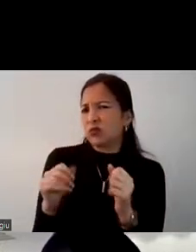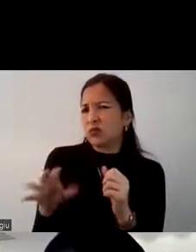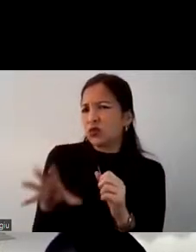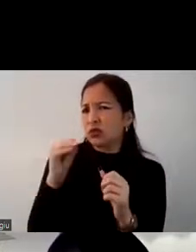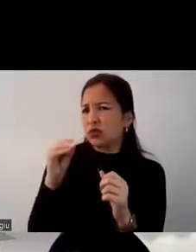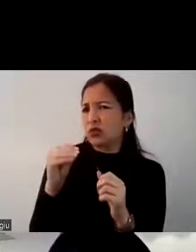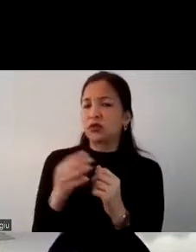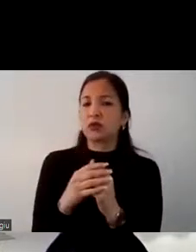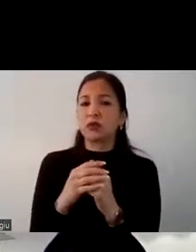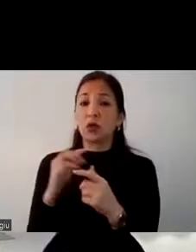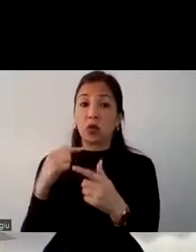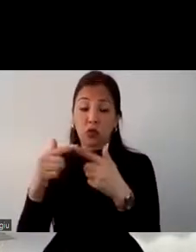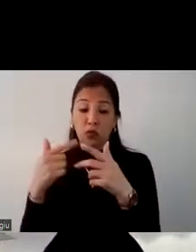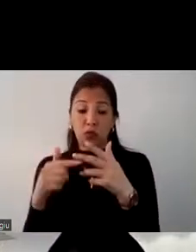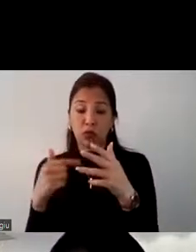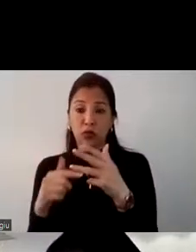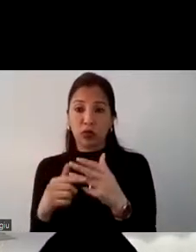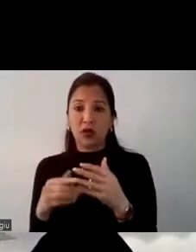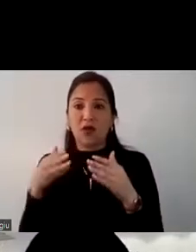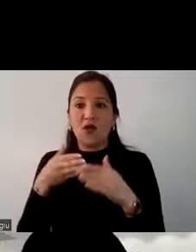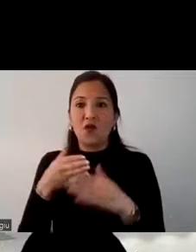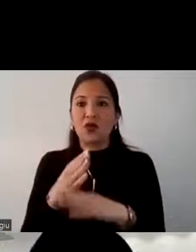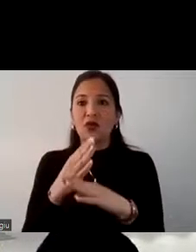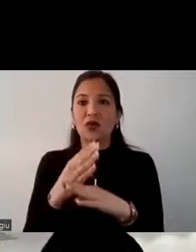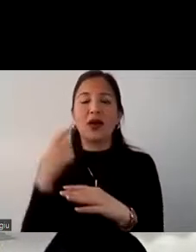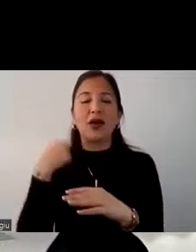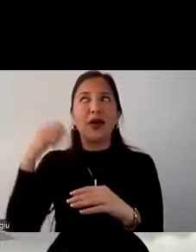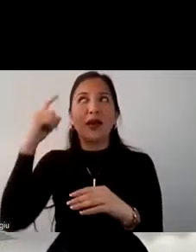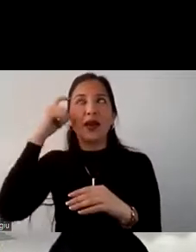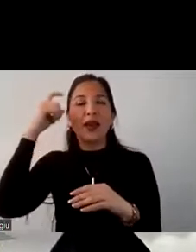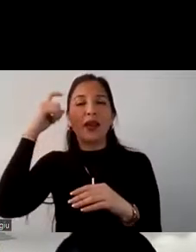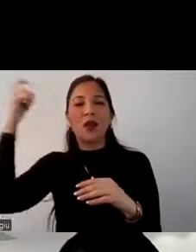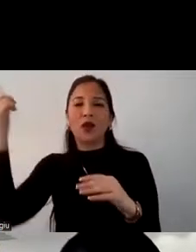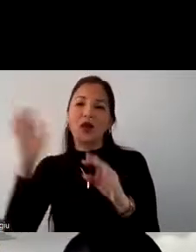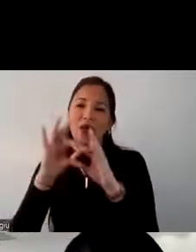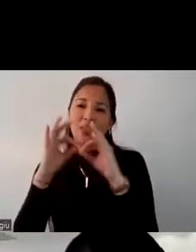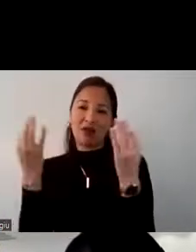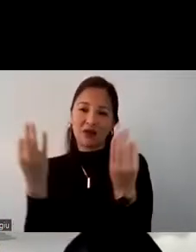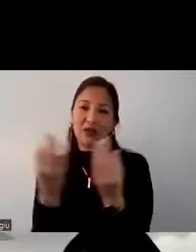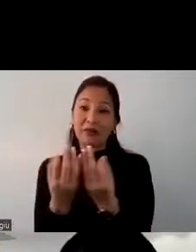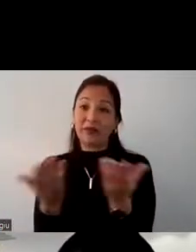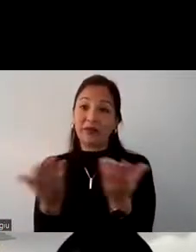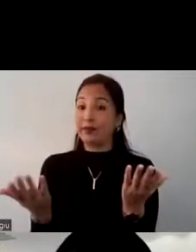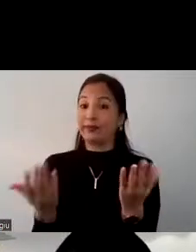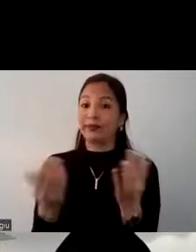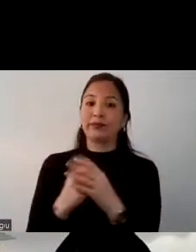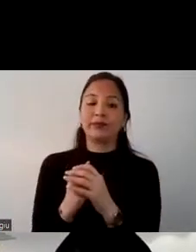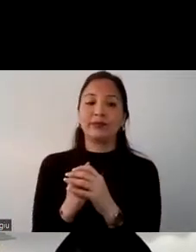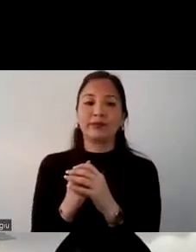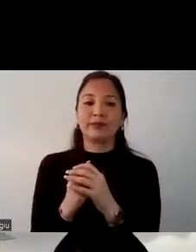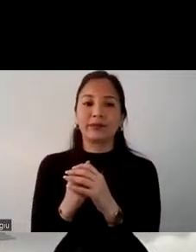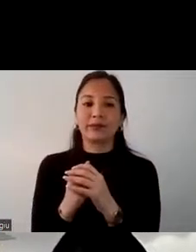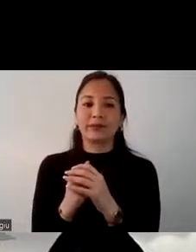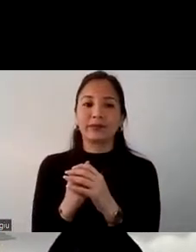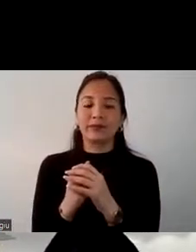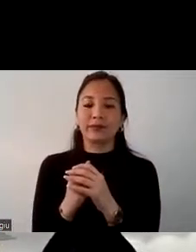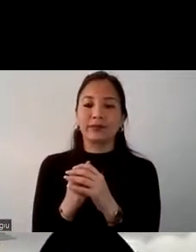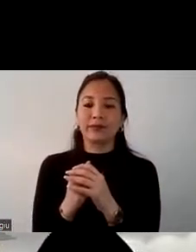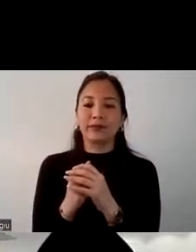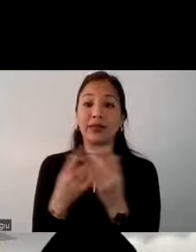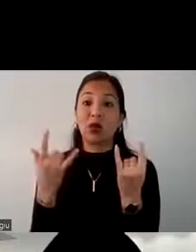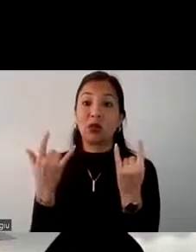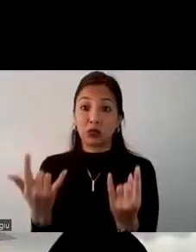por otro lado facilita la creación de recuerdos con los seres queridos y cuáles son las consideraciones que debemos tener pues